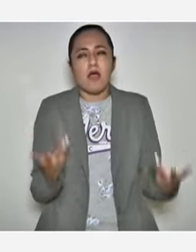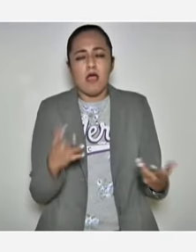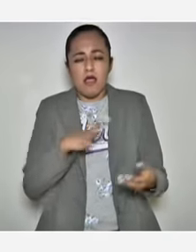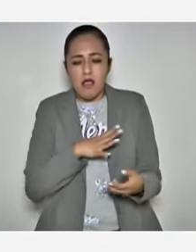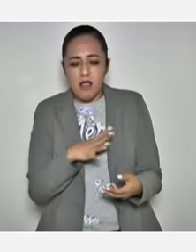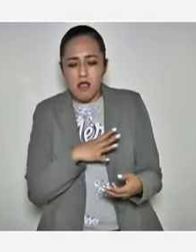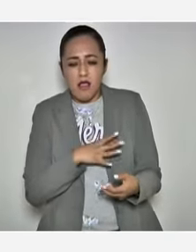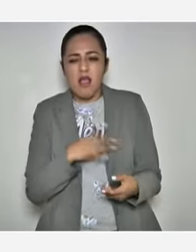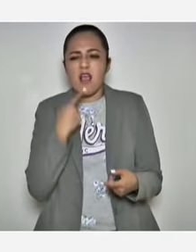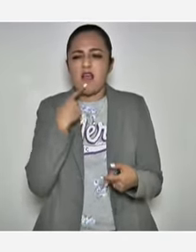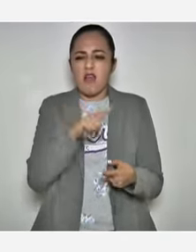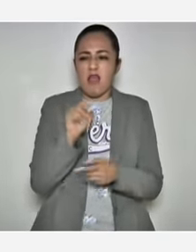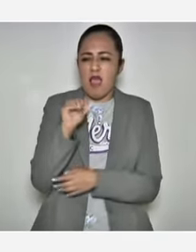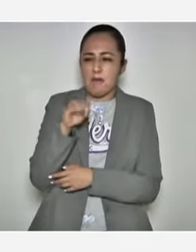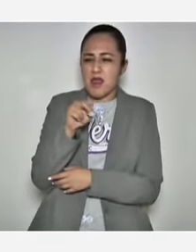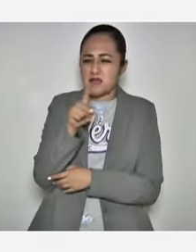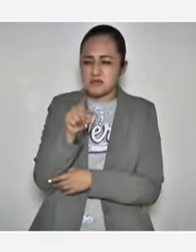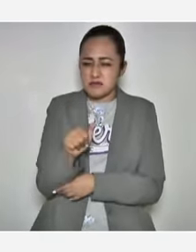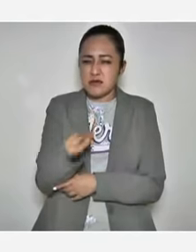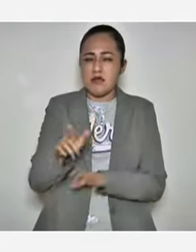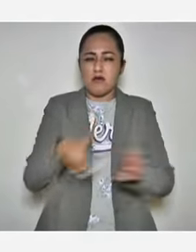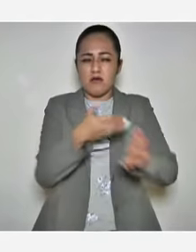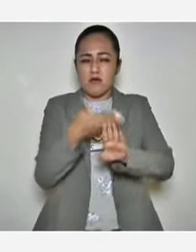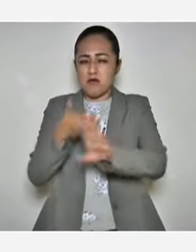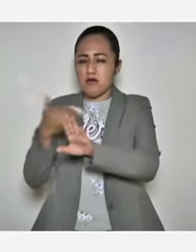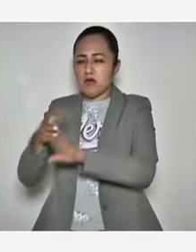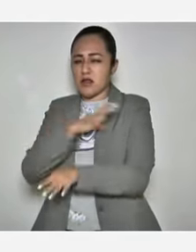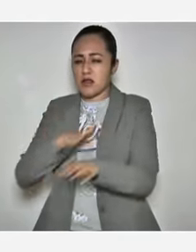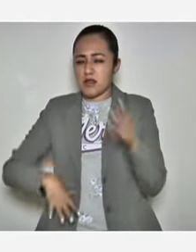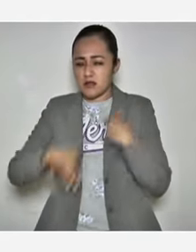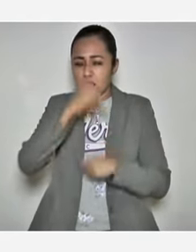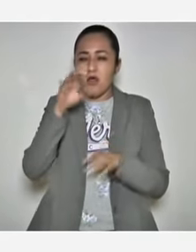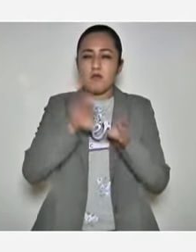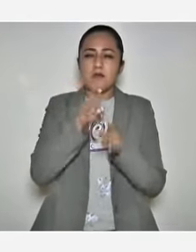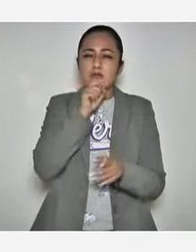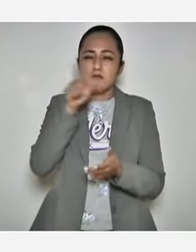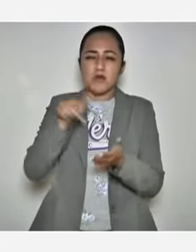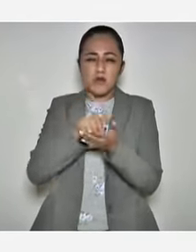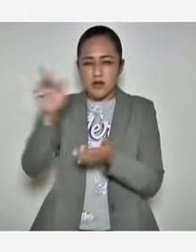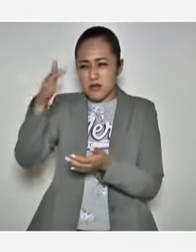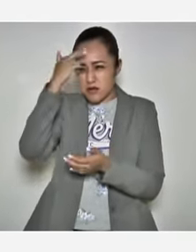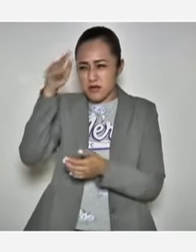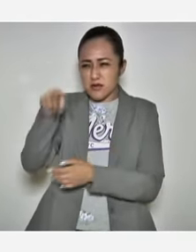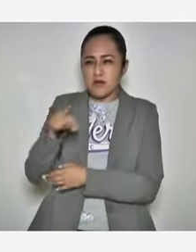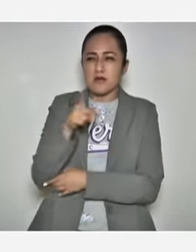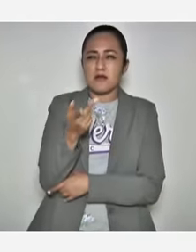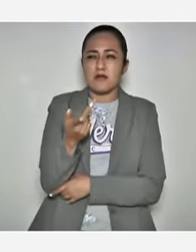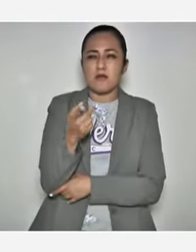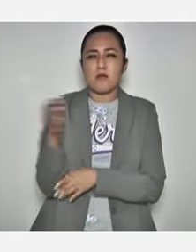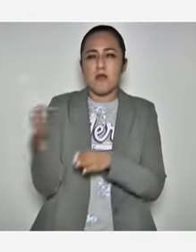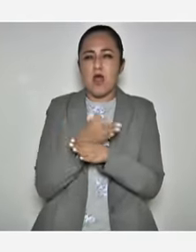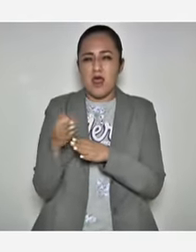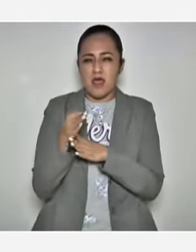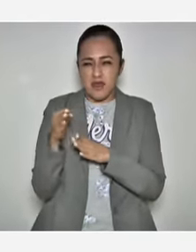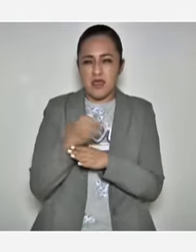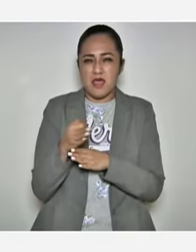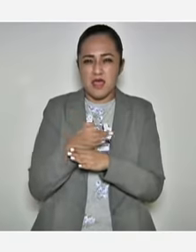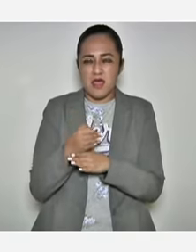amenazas en contra de candidatos como es el de Morena,